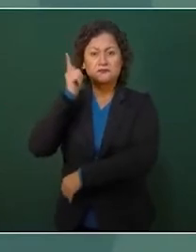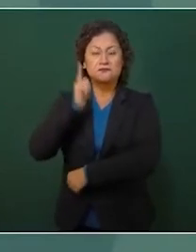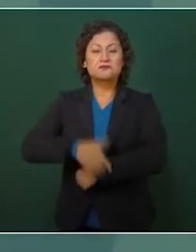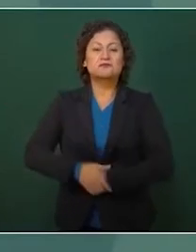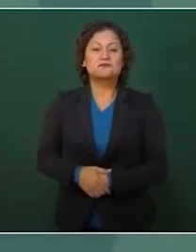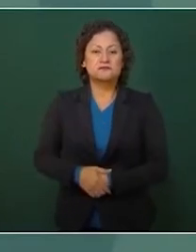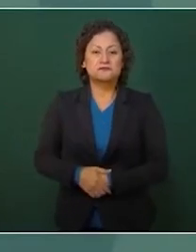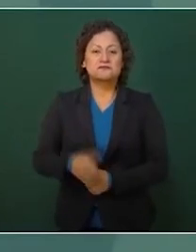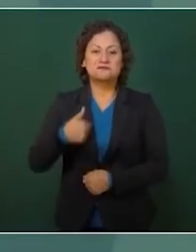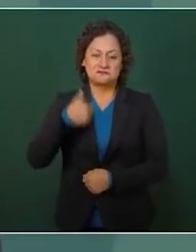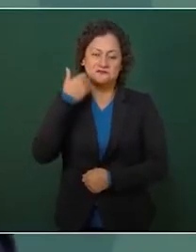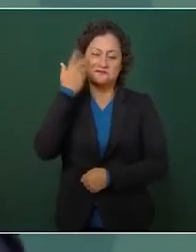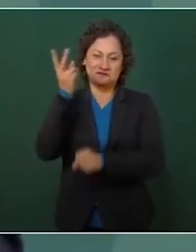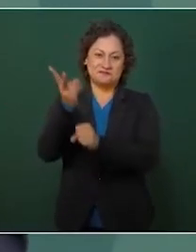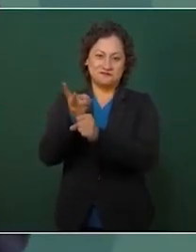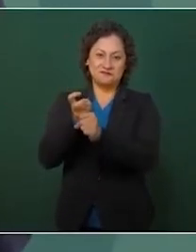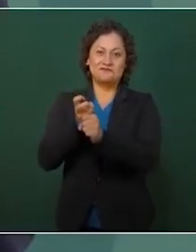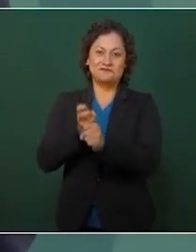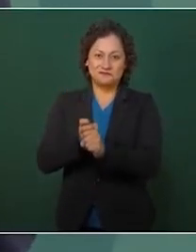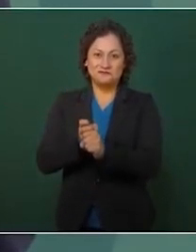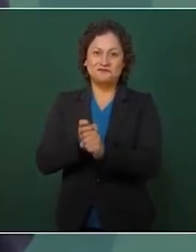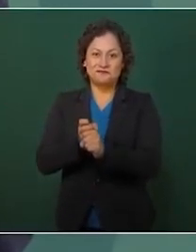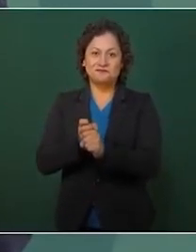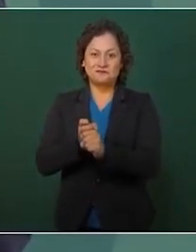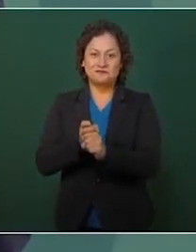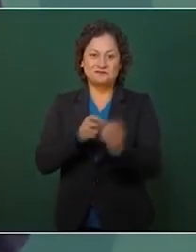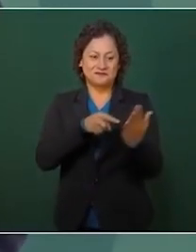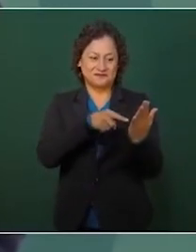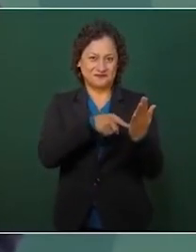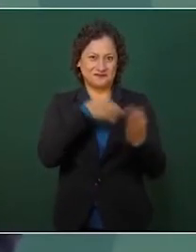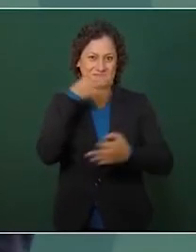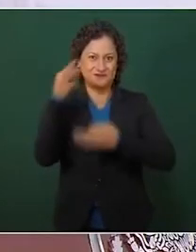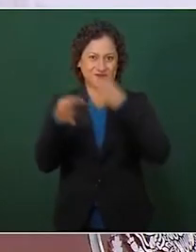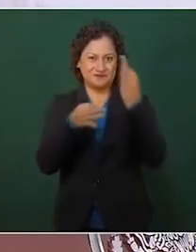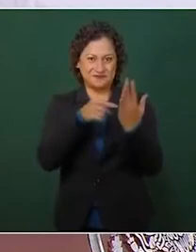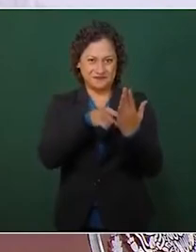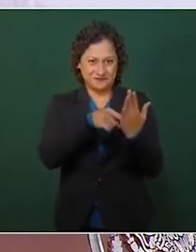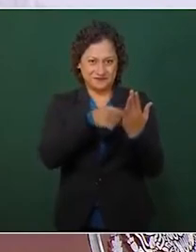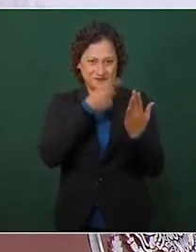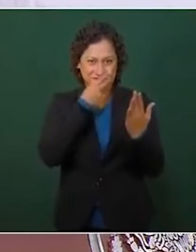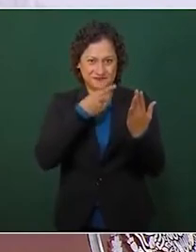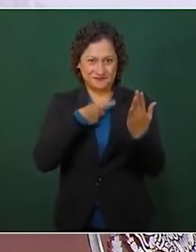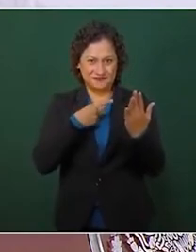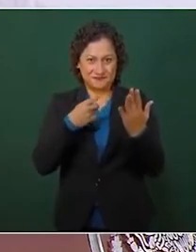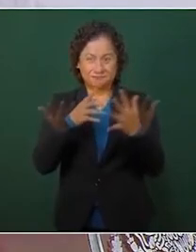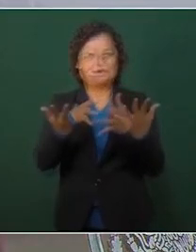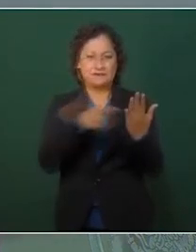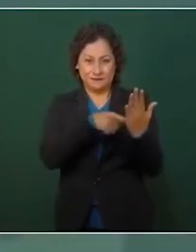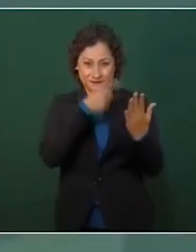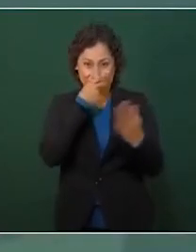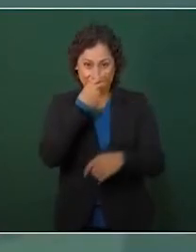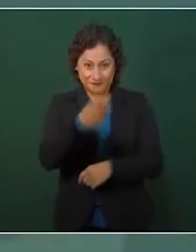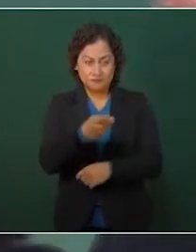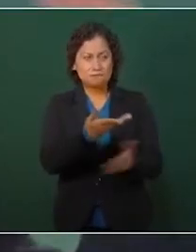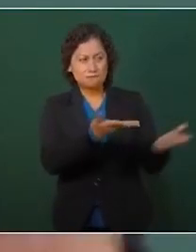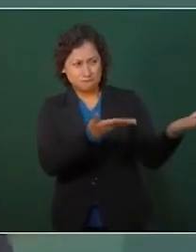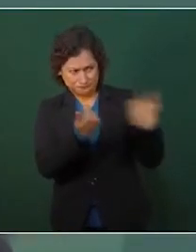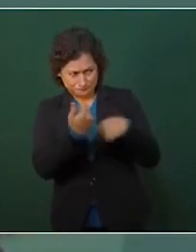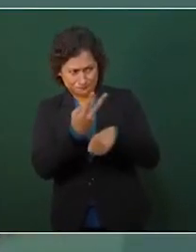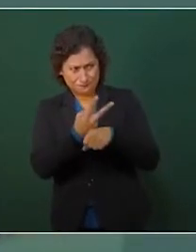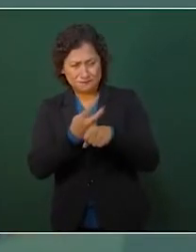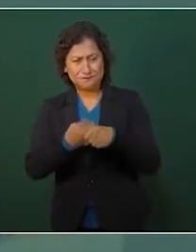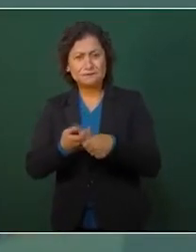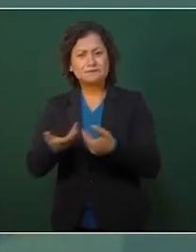invitar al que dice que nunca había visto un caos como el de ahora, que vaya,